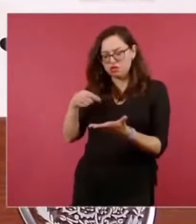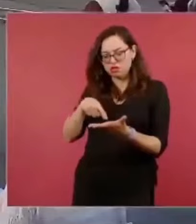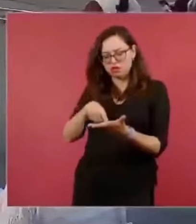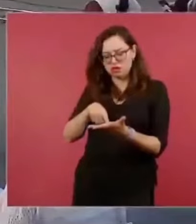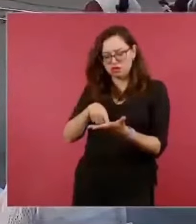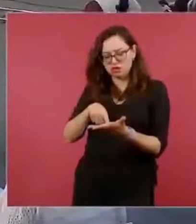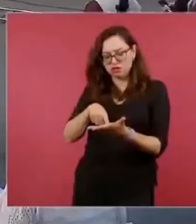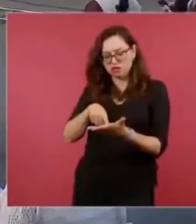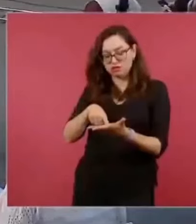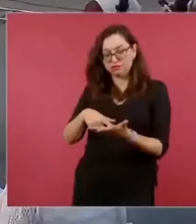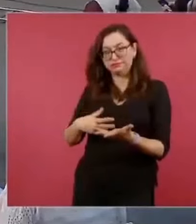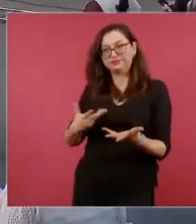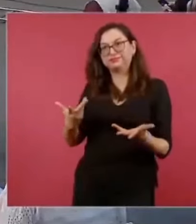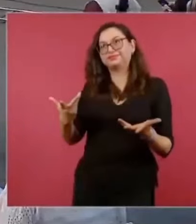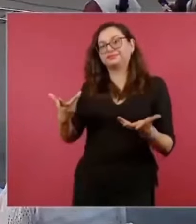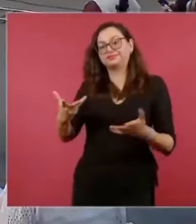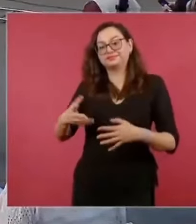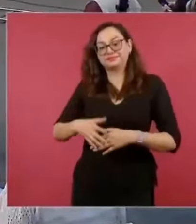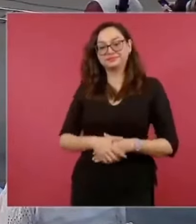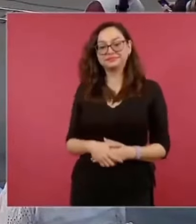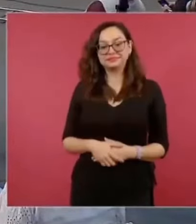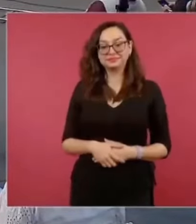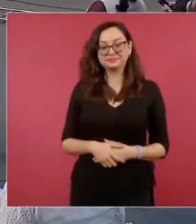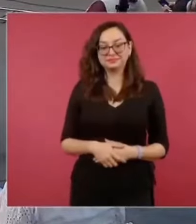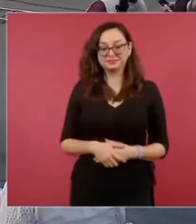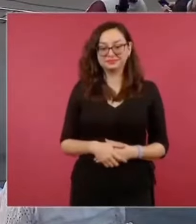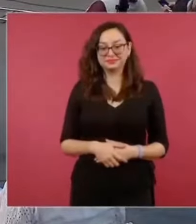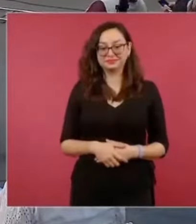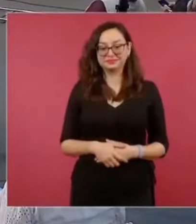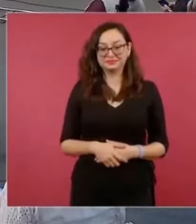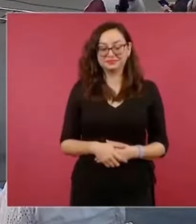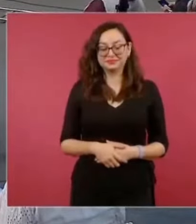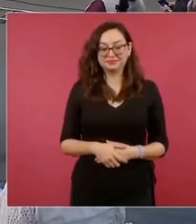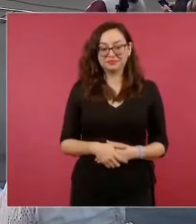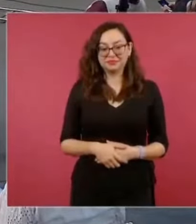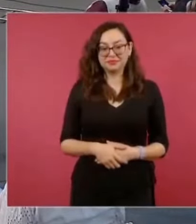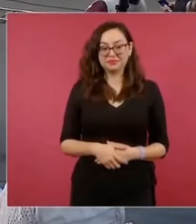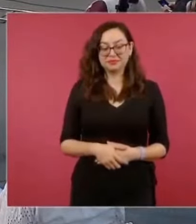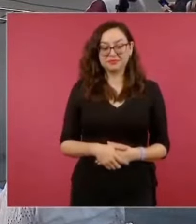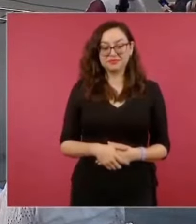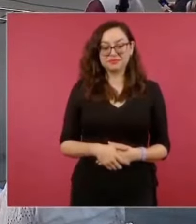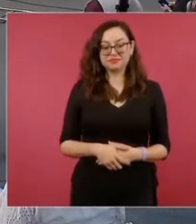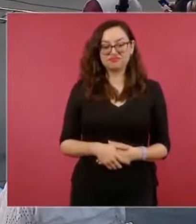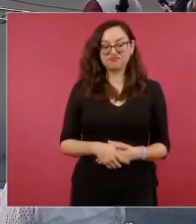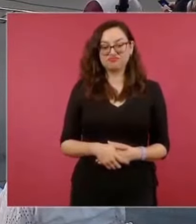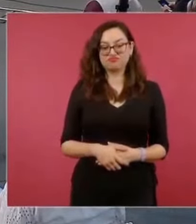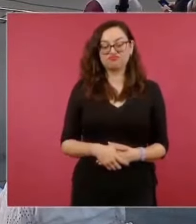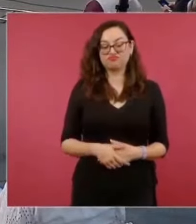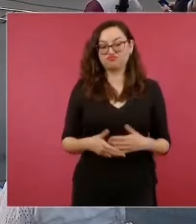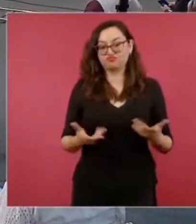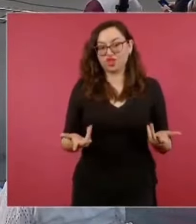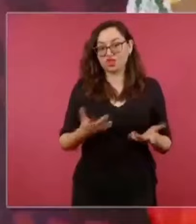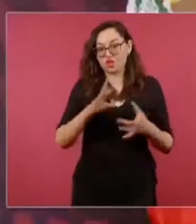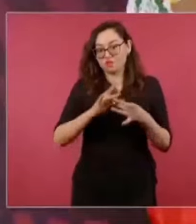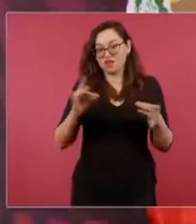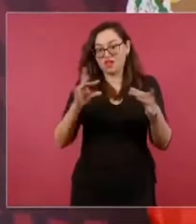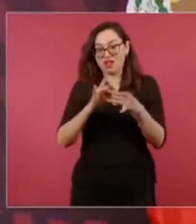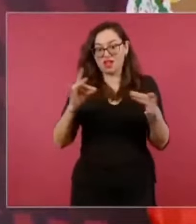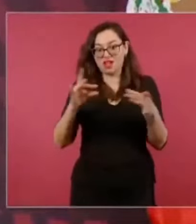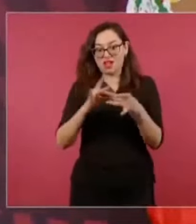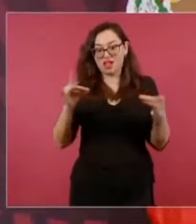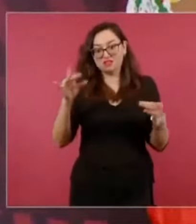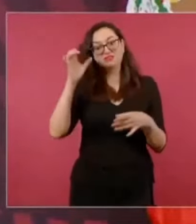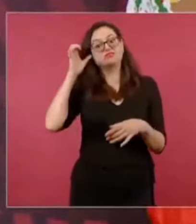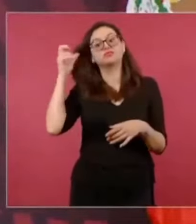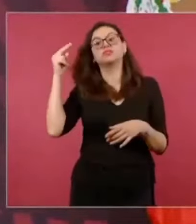hablado de que no íbamos a ser colonia de ningún